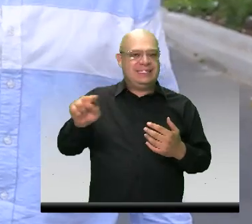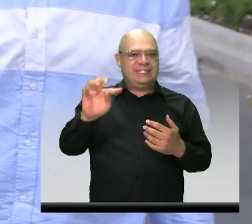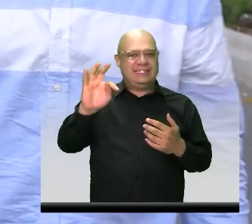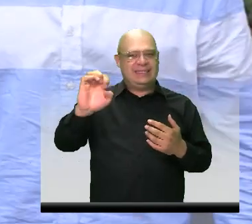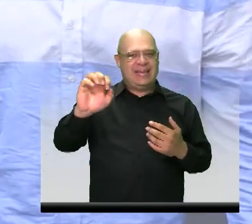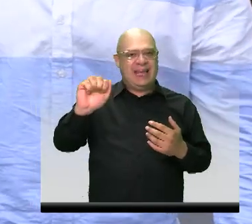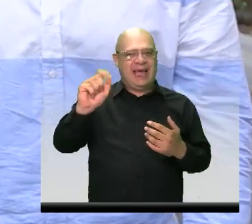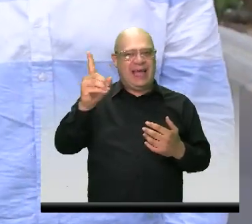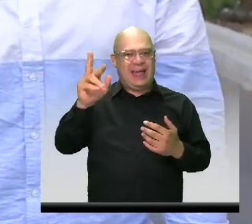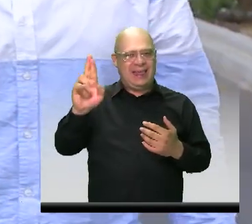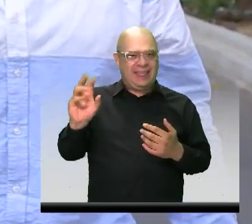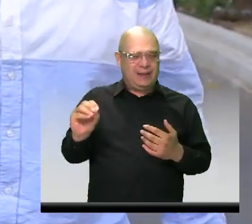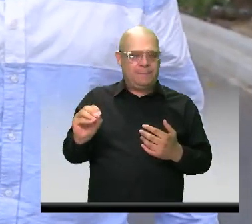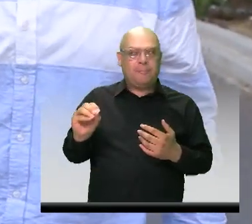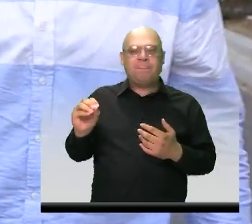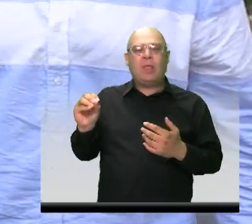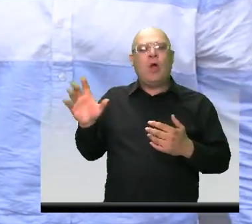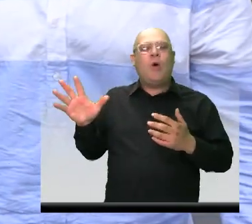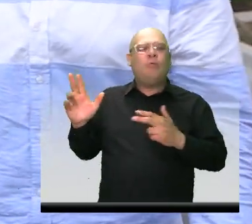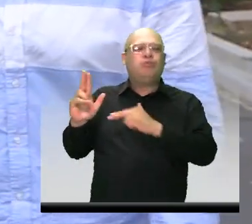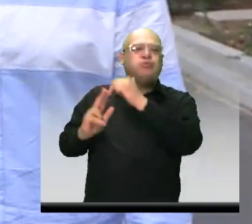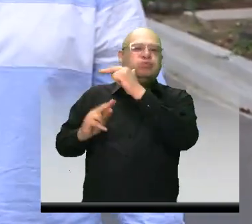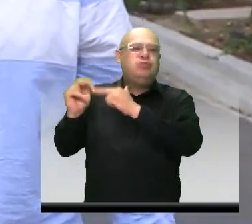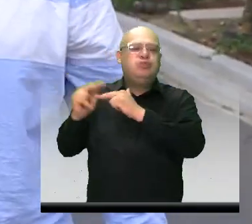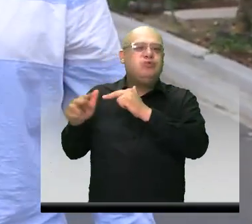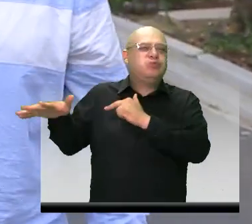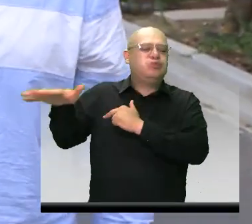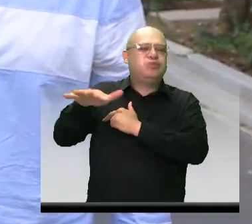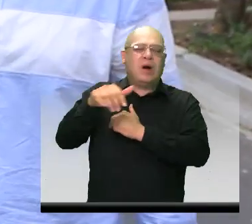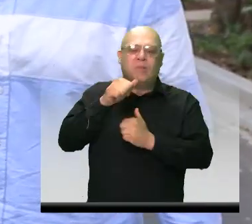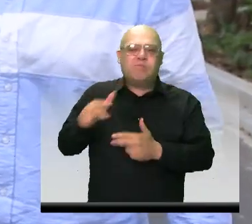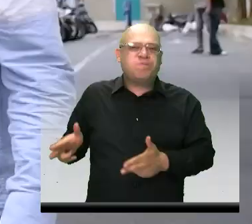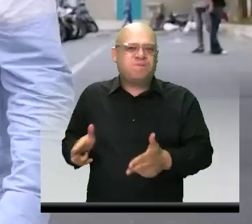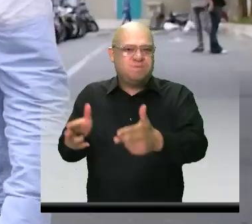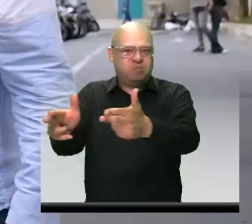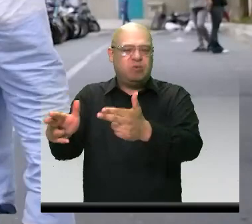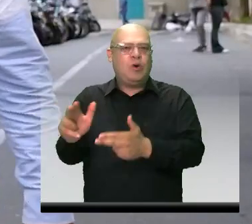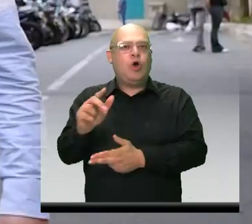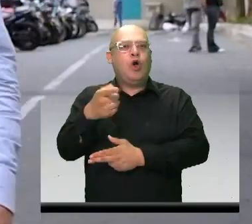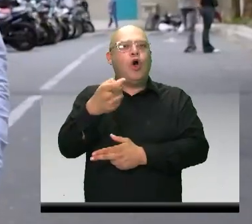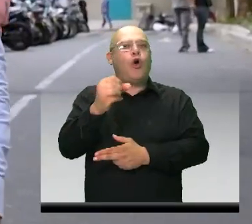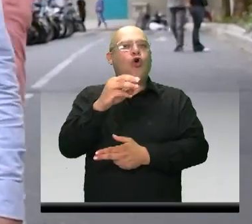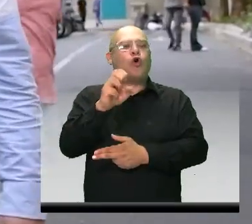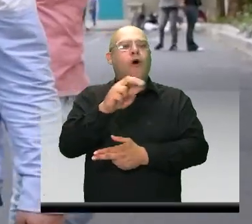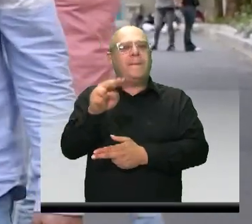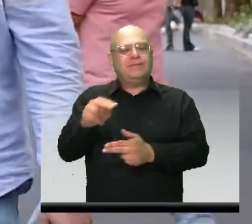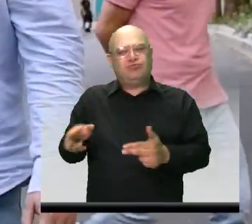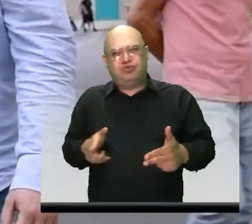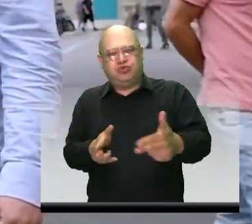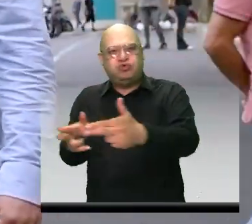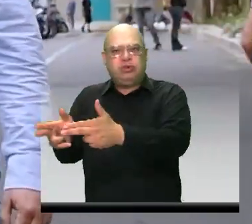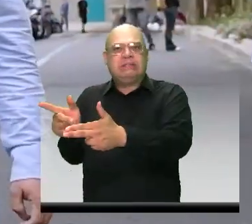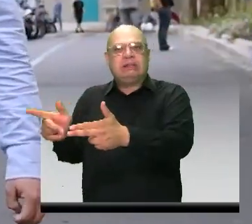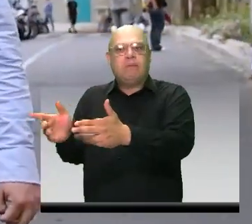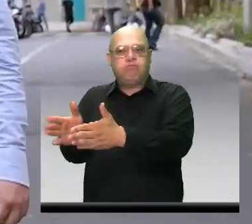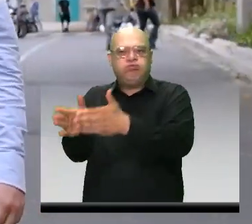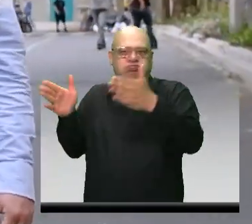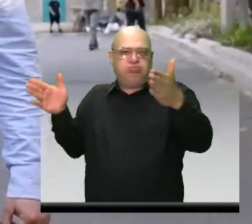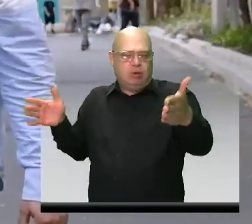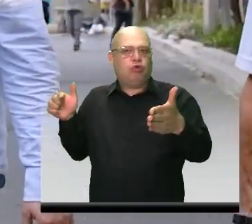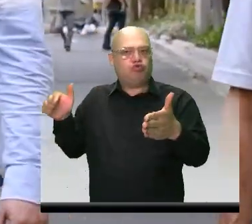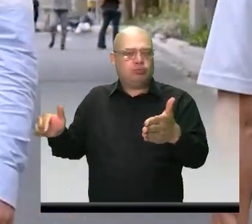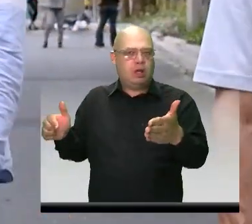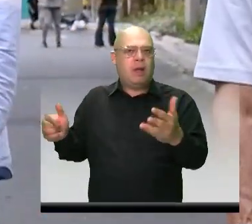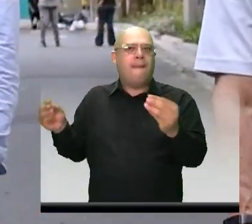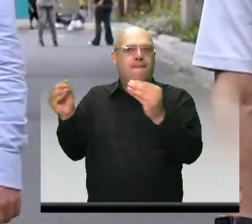en Entre Colinas, donde desemboca esta gran quebrada que viene desde la Verdad de los Gómez. Ampliamos el Boscolver para tener mayor capacidad